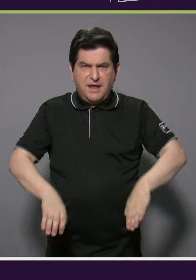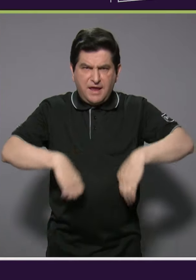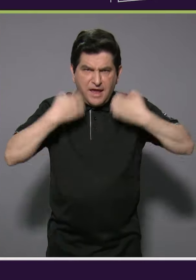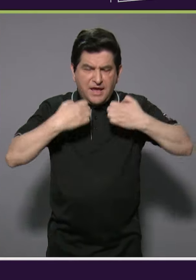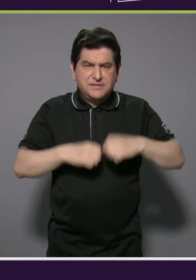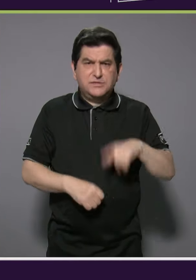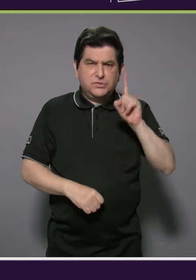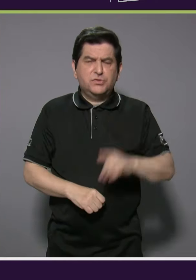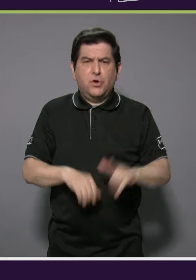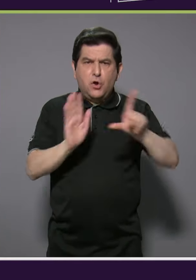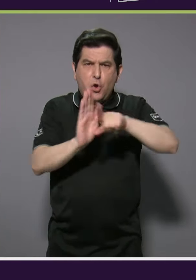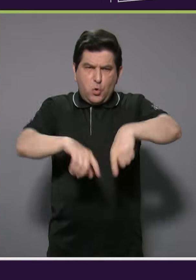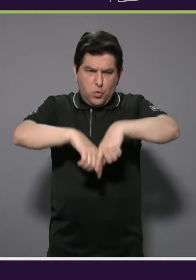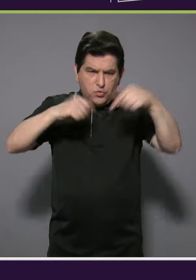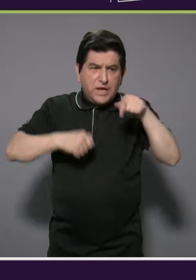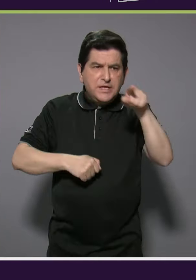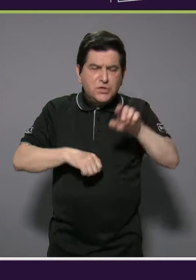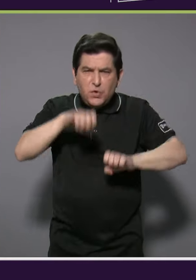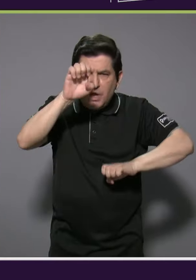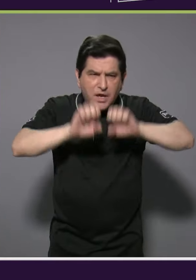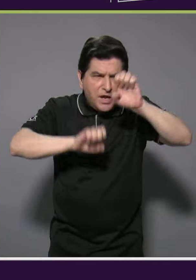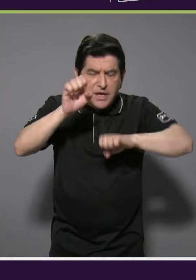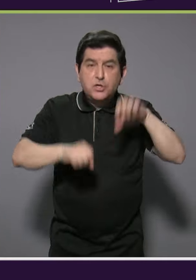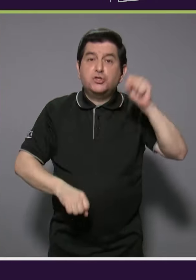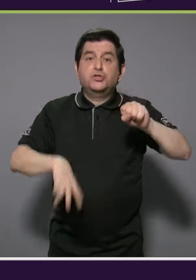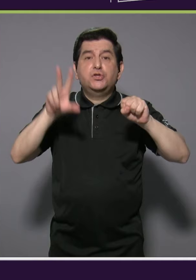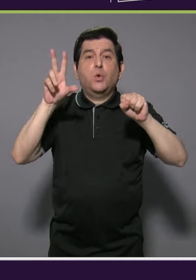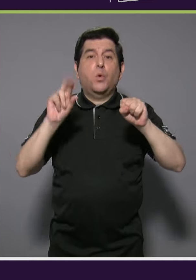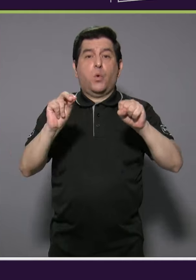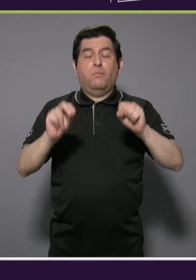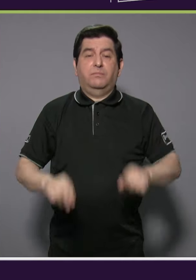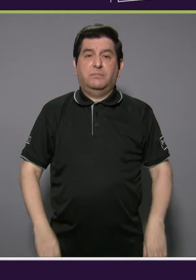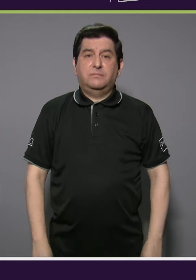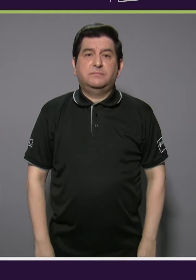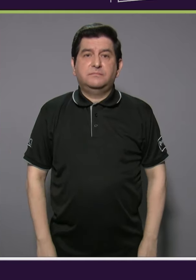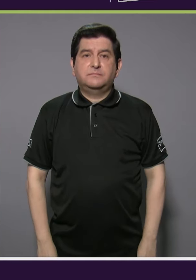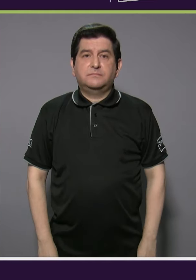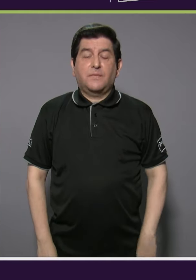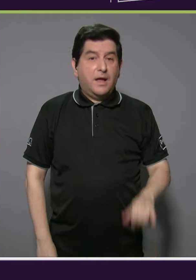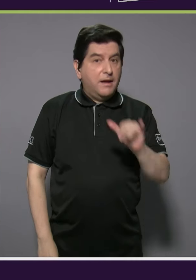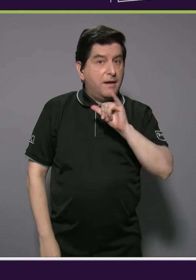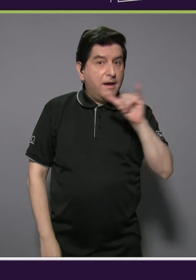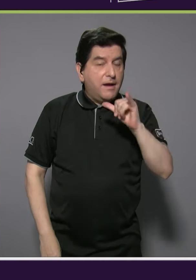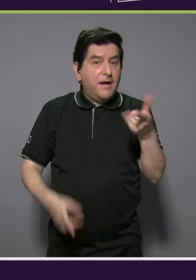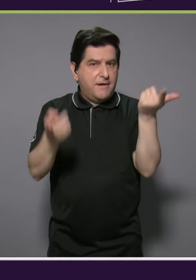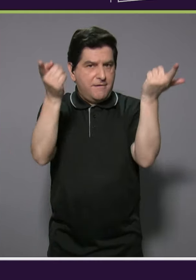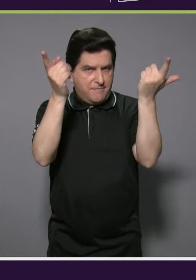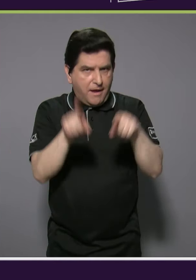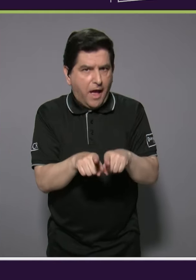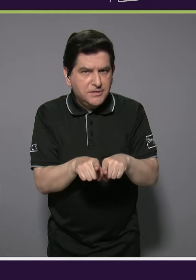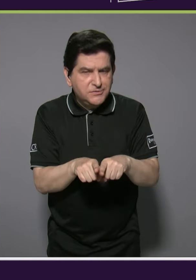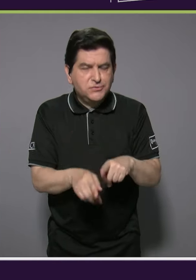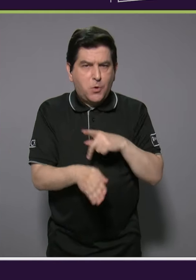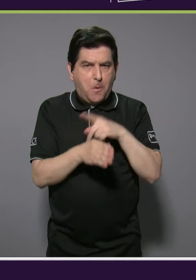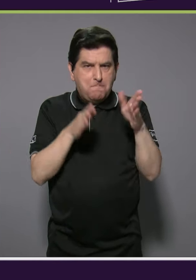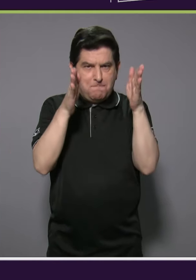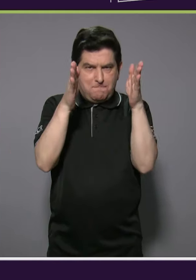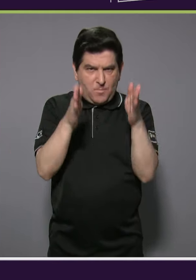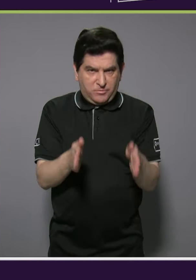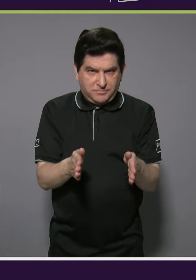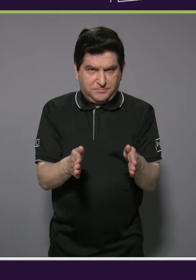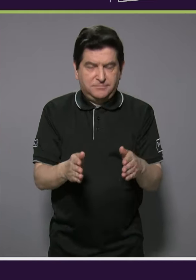delito, para que ellos hagan la valoración si existió o un delito. También en caso de profesionales,